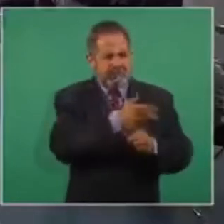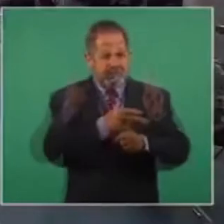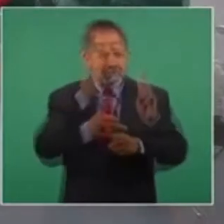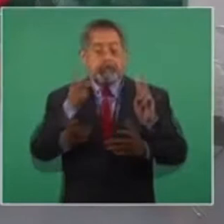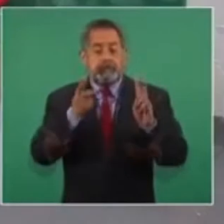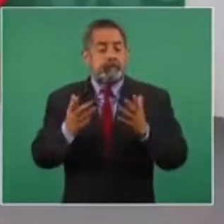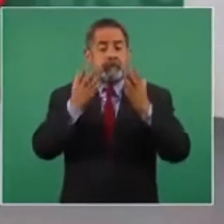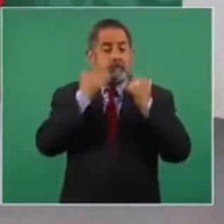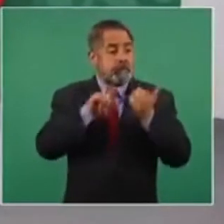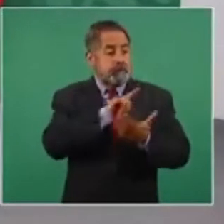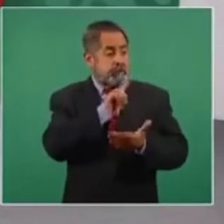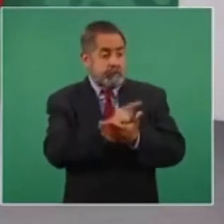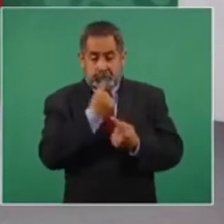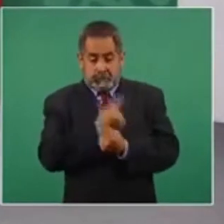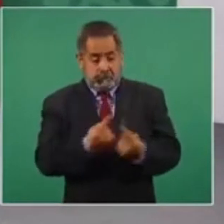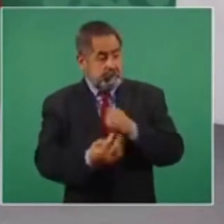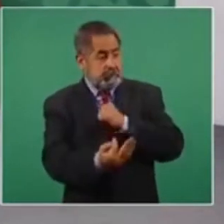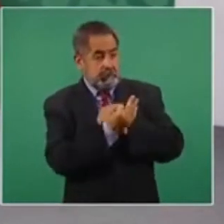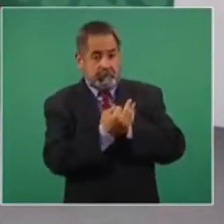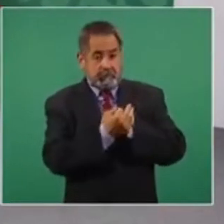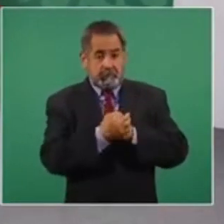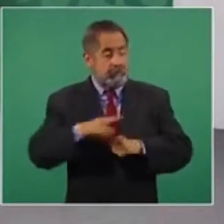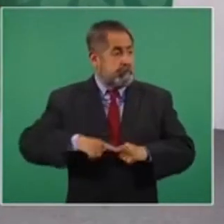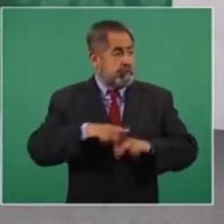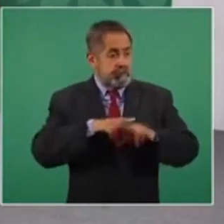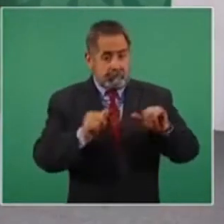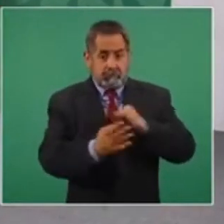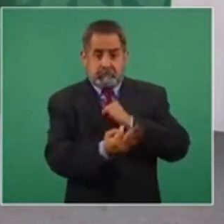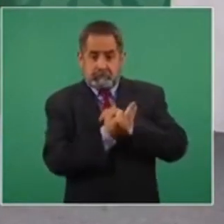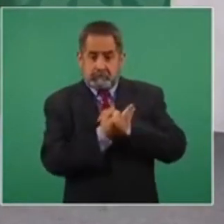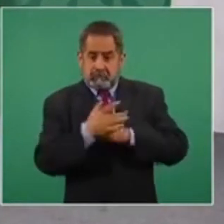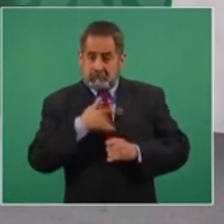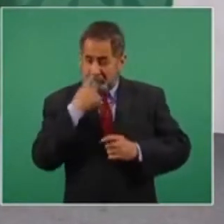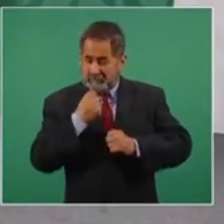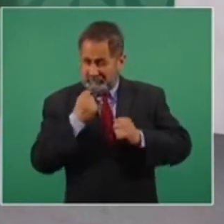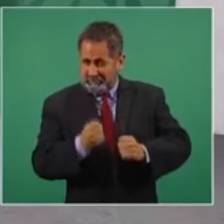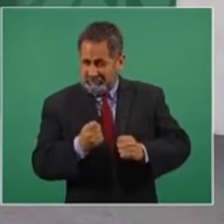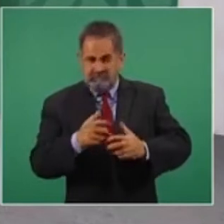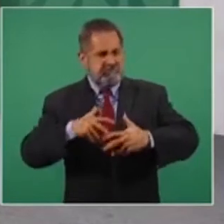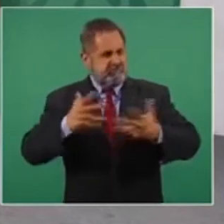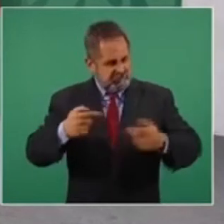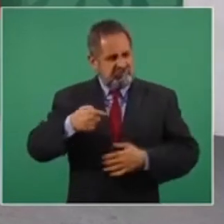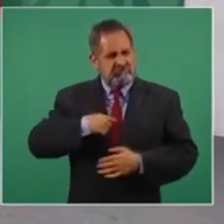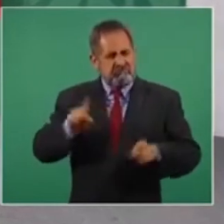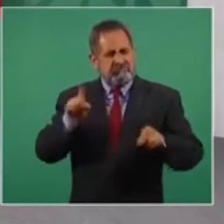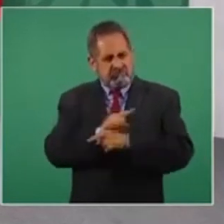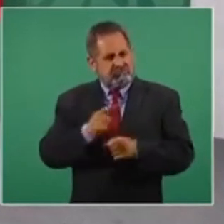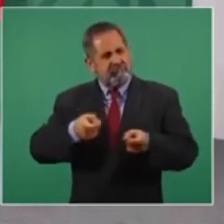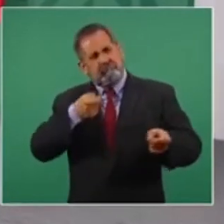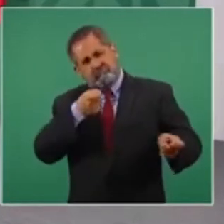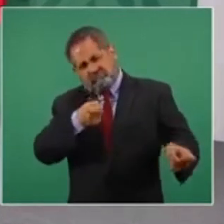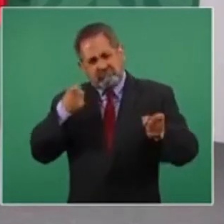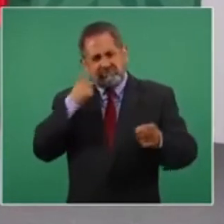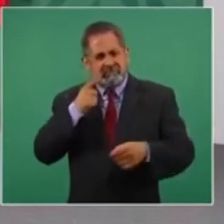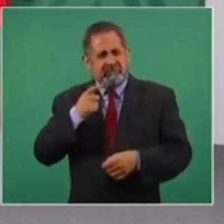Niños huérfanos de México ni gobiernos de nuestro país, para que nos brinden seguridad. Entonces vamos a responder con fuego a los